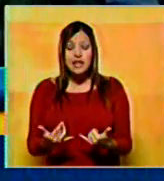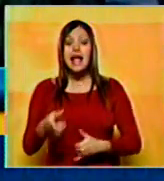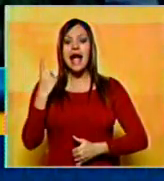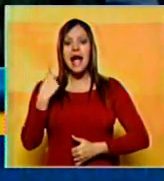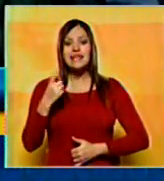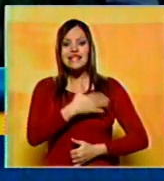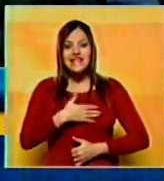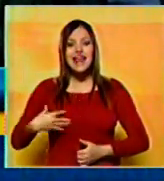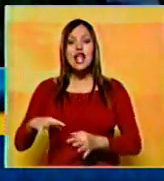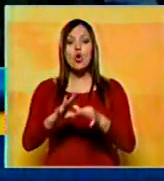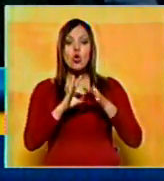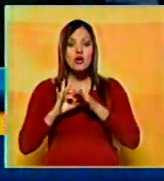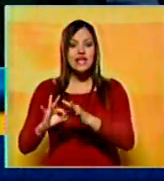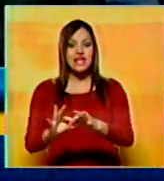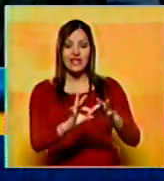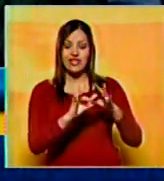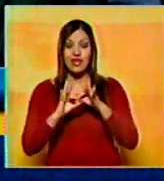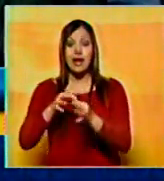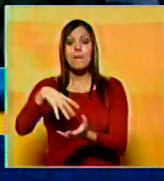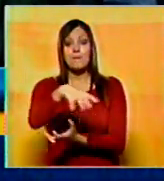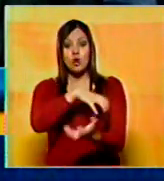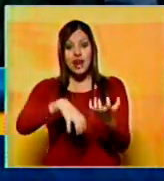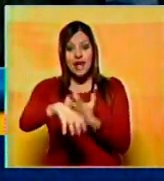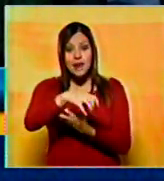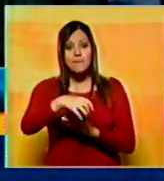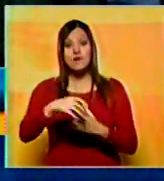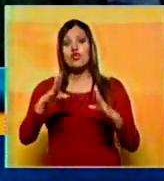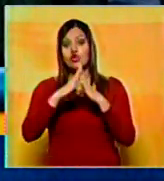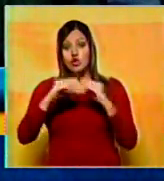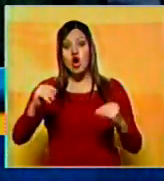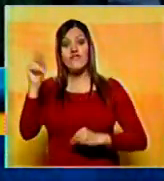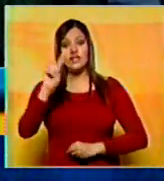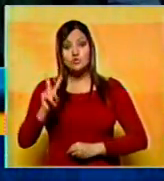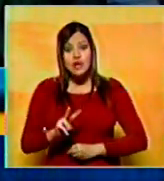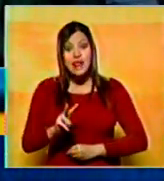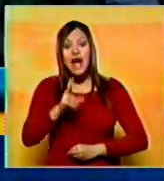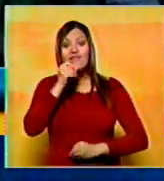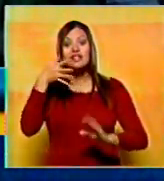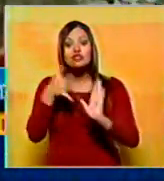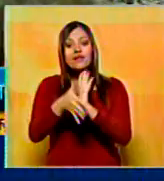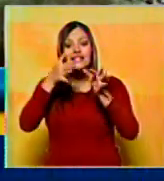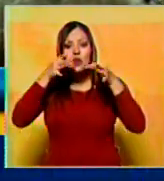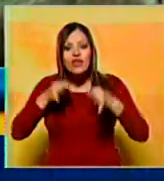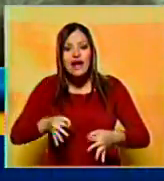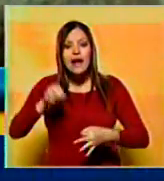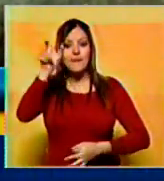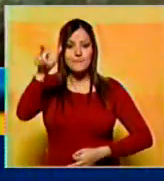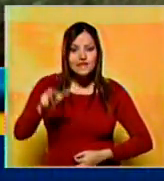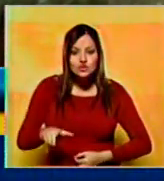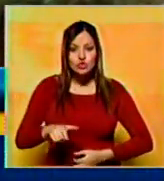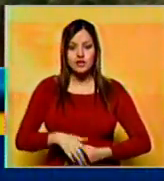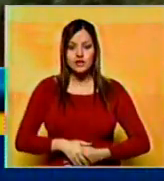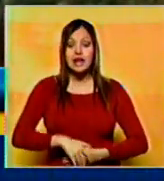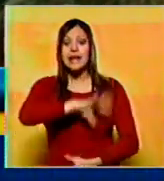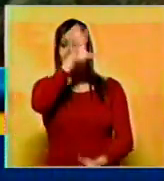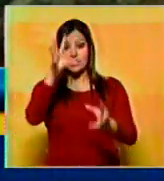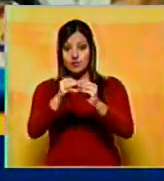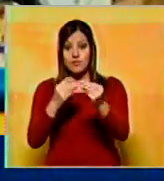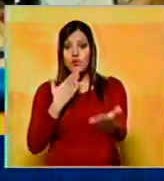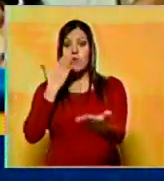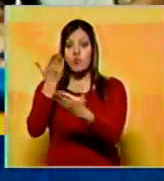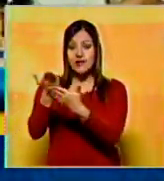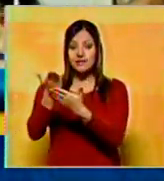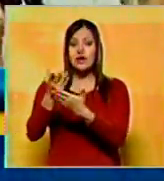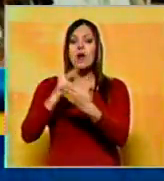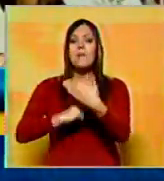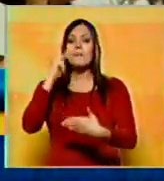espíritu de unidad en torno a un problema que nos es común a todos los venezolanos, que es la seguridad ciudadana. Falcón resumió su propuesta en el Plan